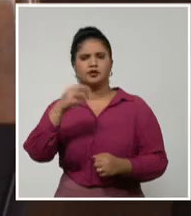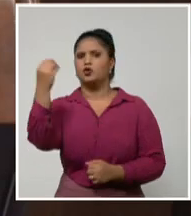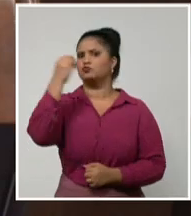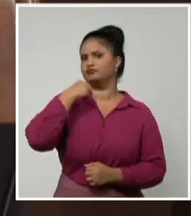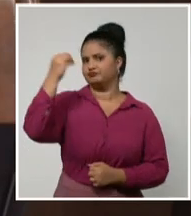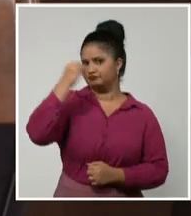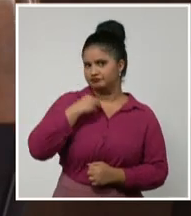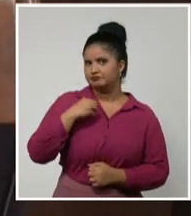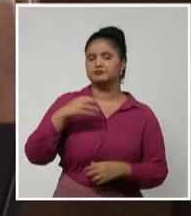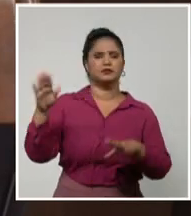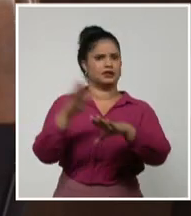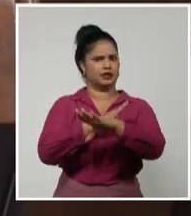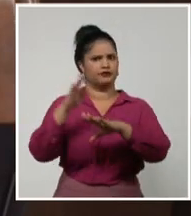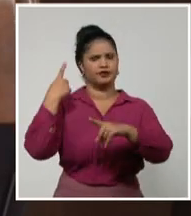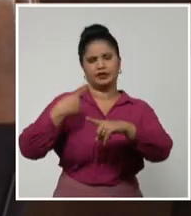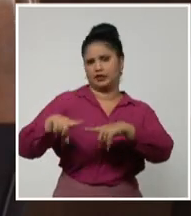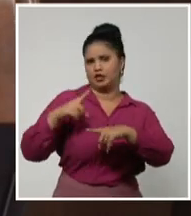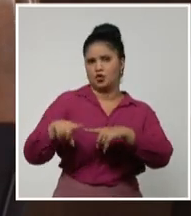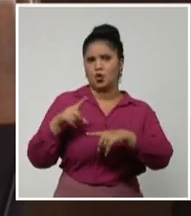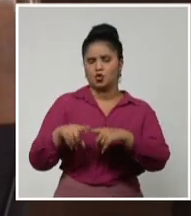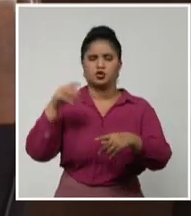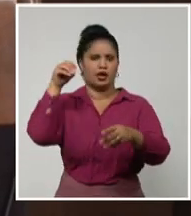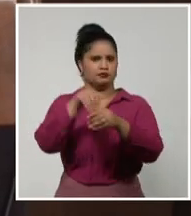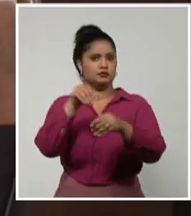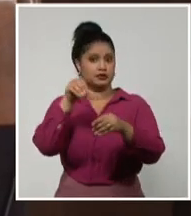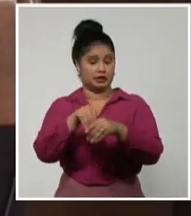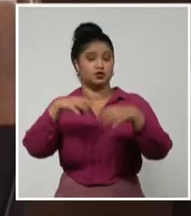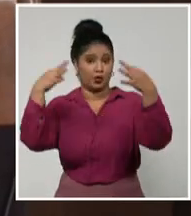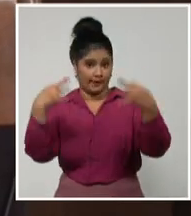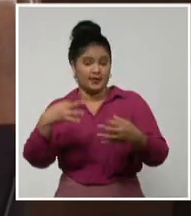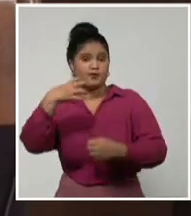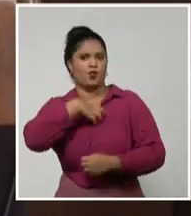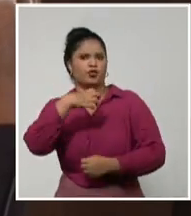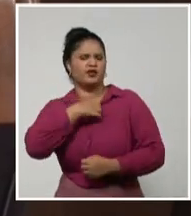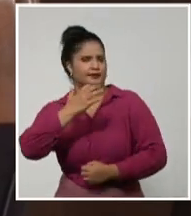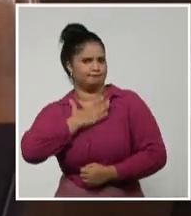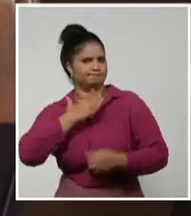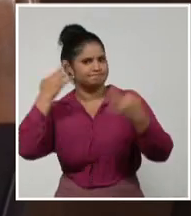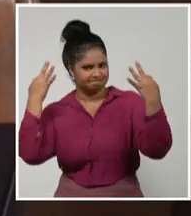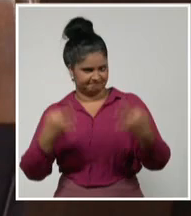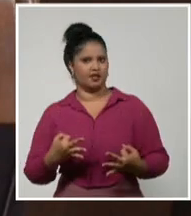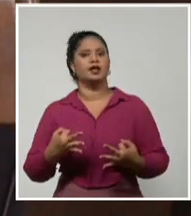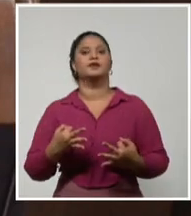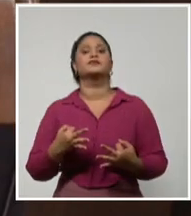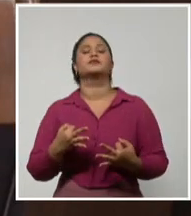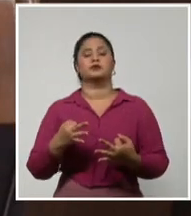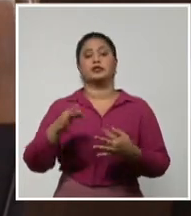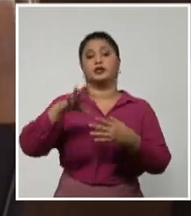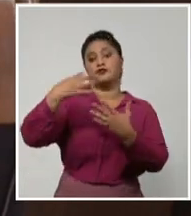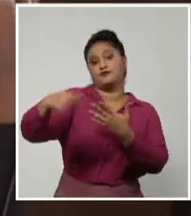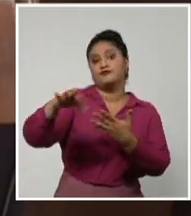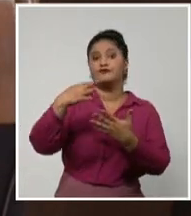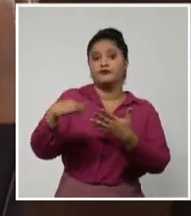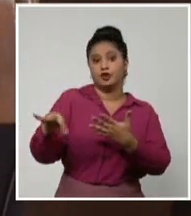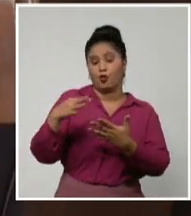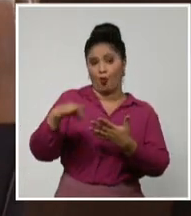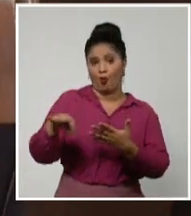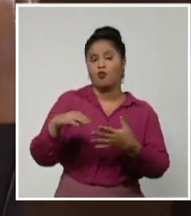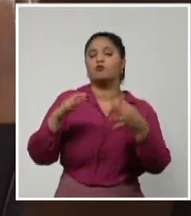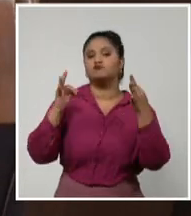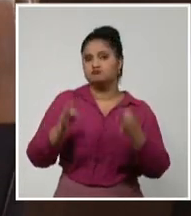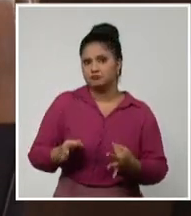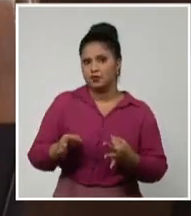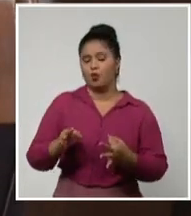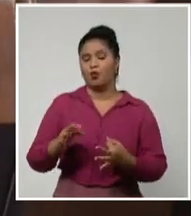esenciales, de minerales, fundamentalmente hierro, de fibra, algunos lo consideran un alimento nutracéptico. Y otra cuestión es que es un alimento que usted